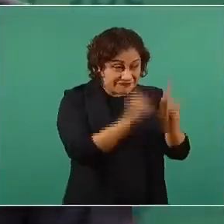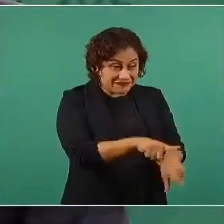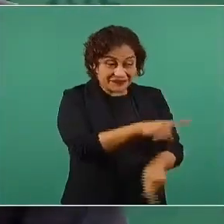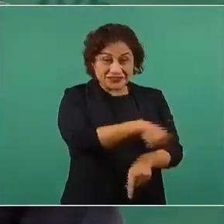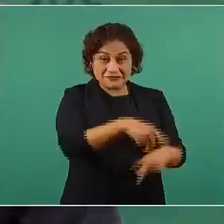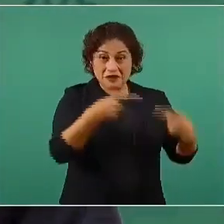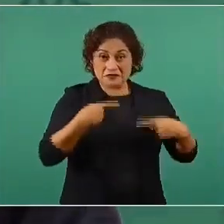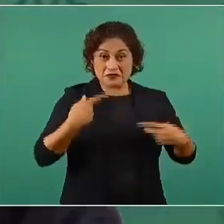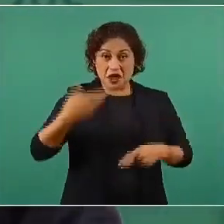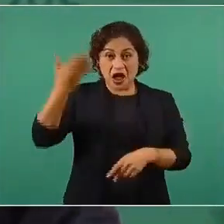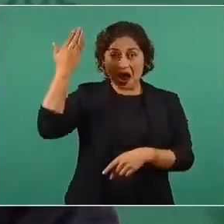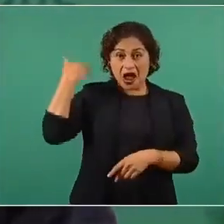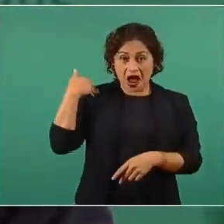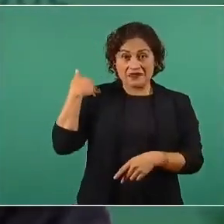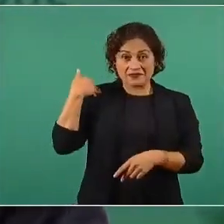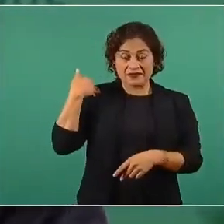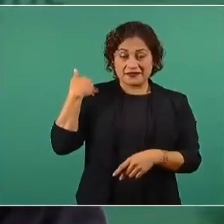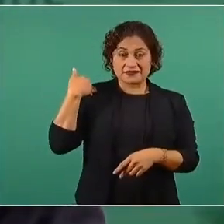años